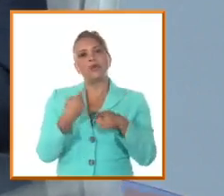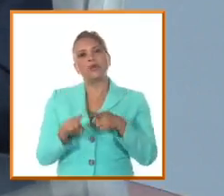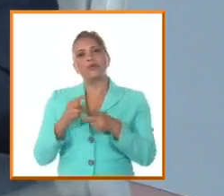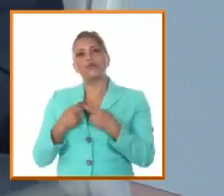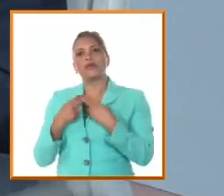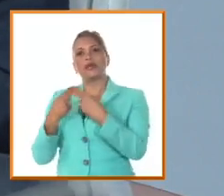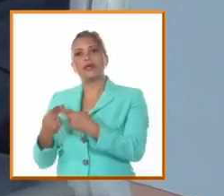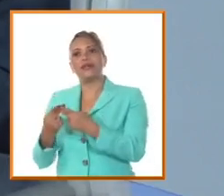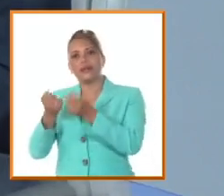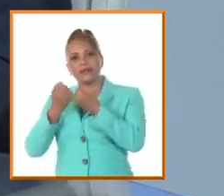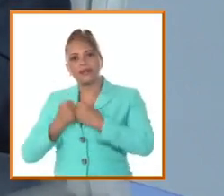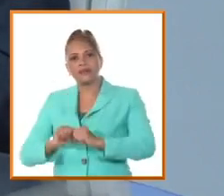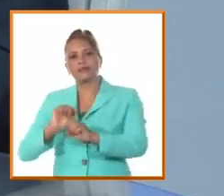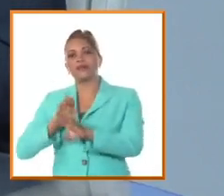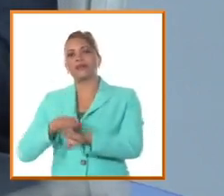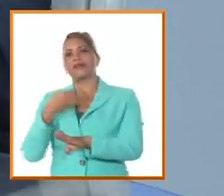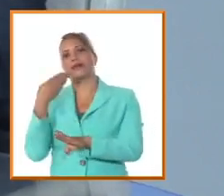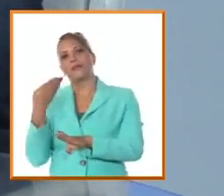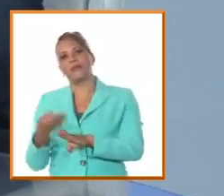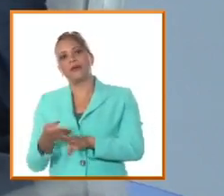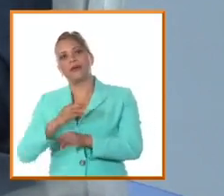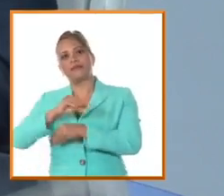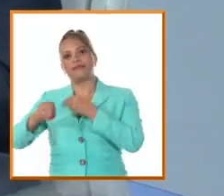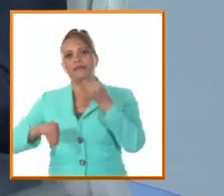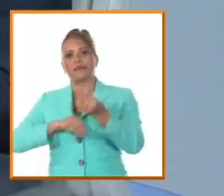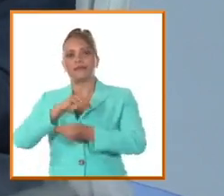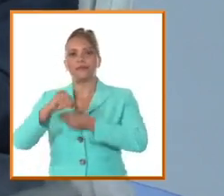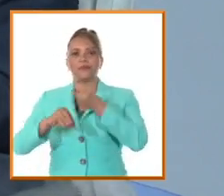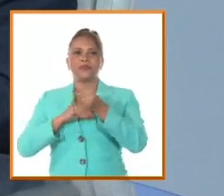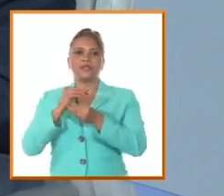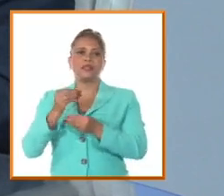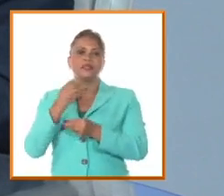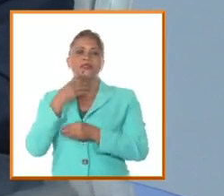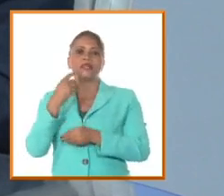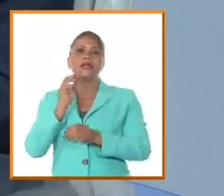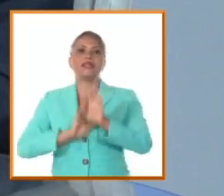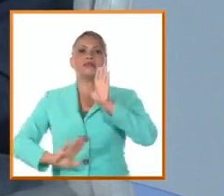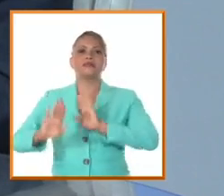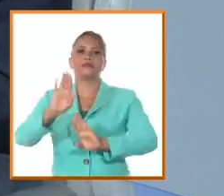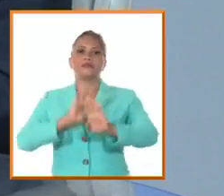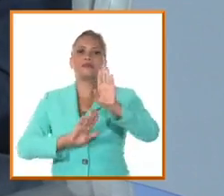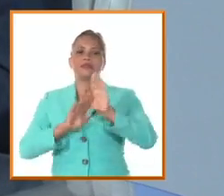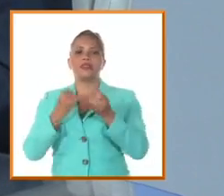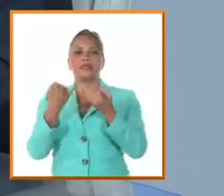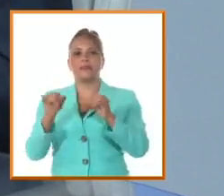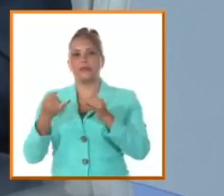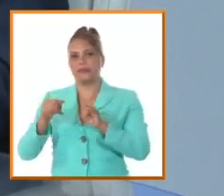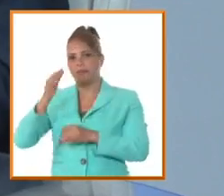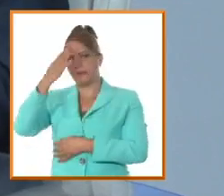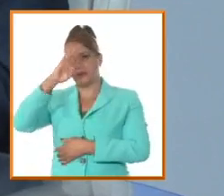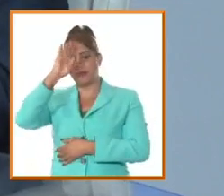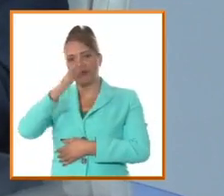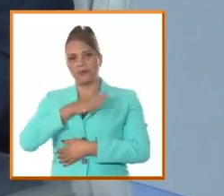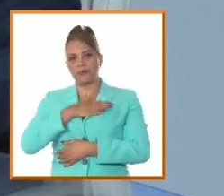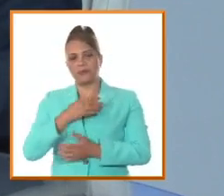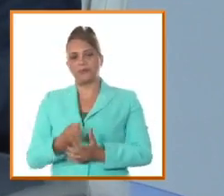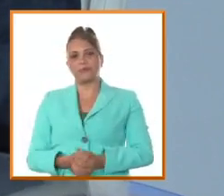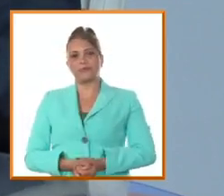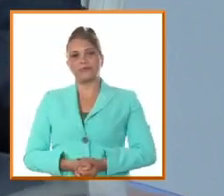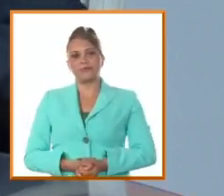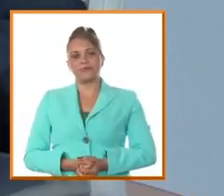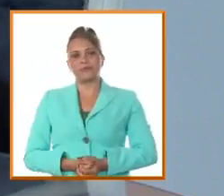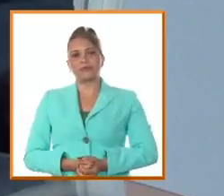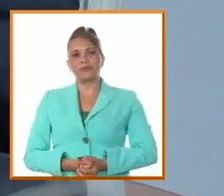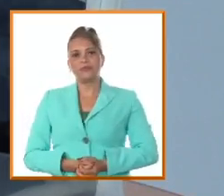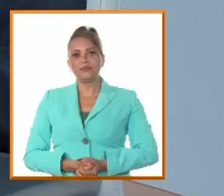héroe que iba a nacer después y que se iba a convertir en el gran paladín del independentismo cubano. Y fíjate que